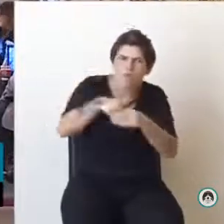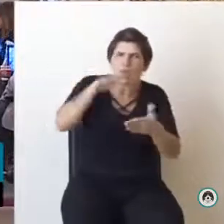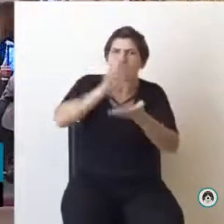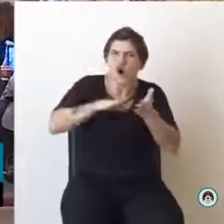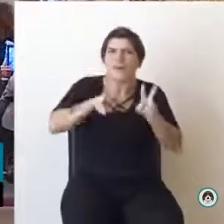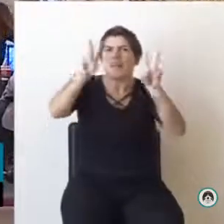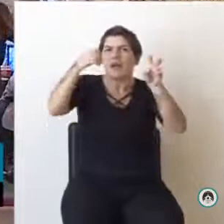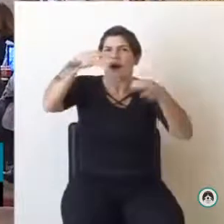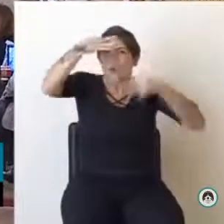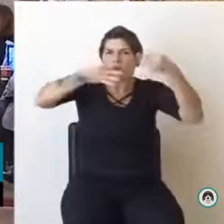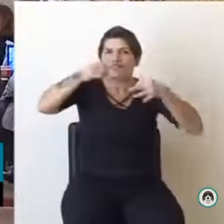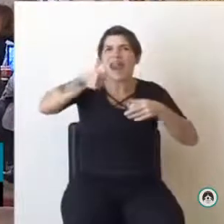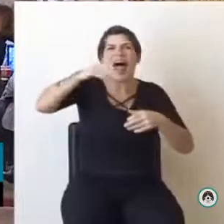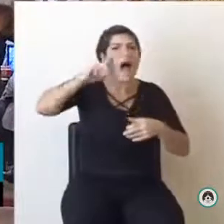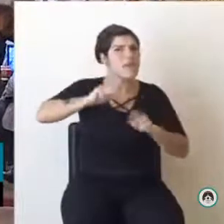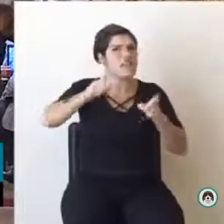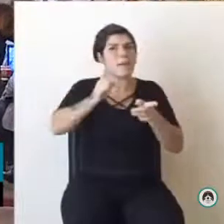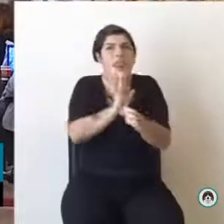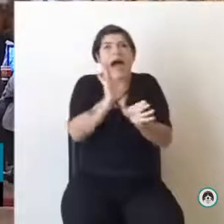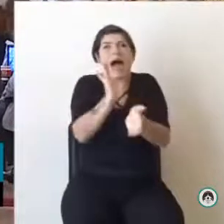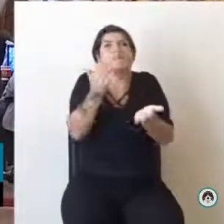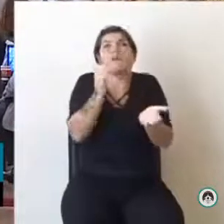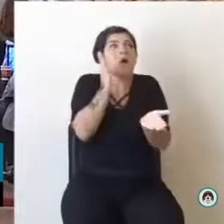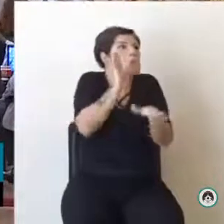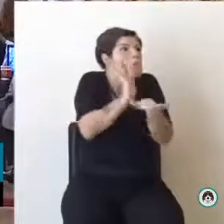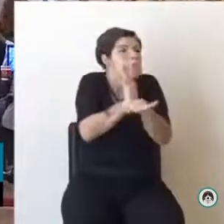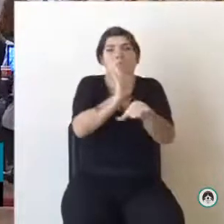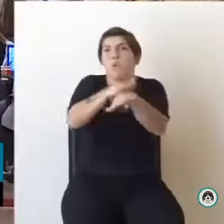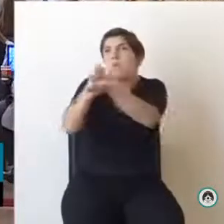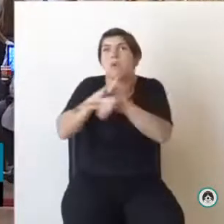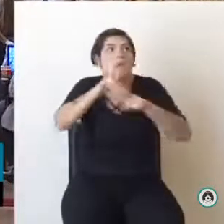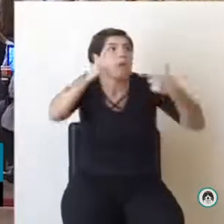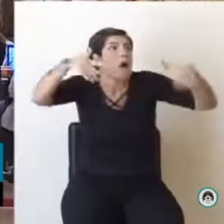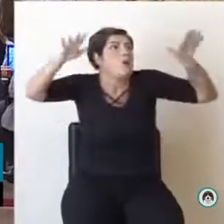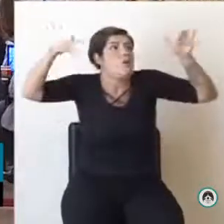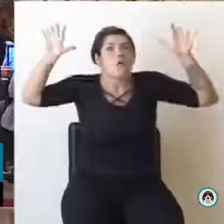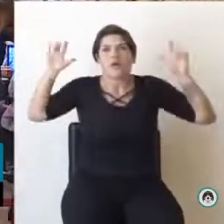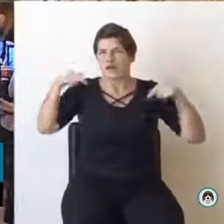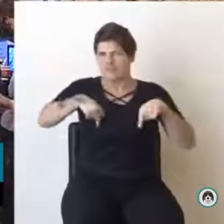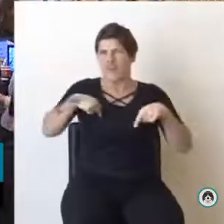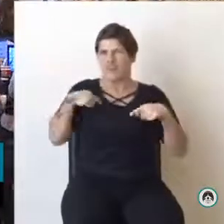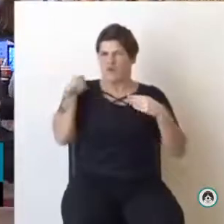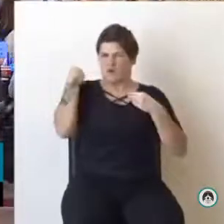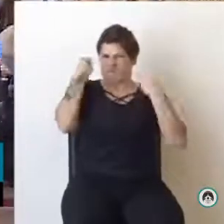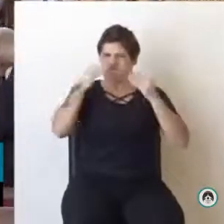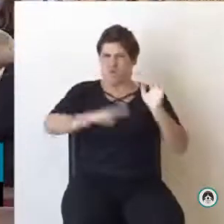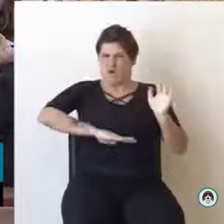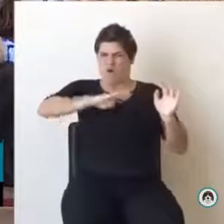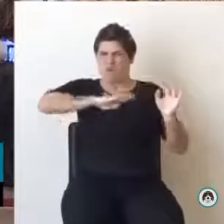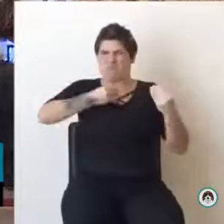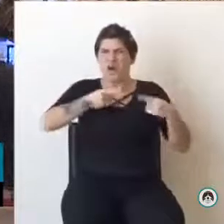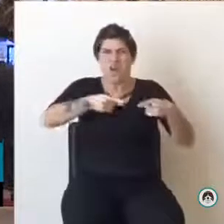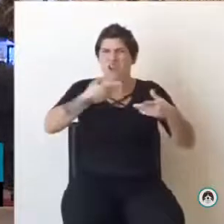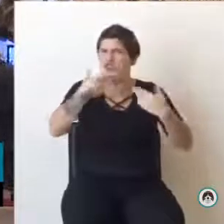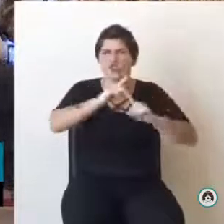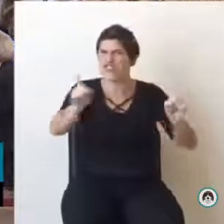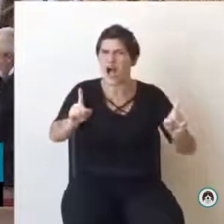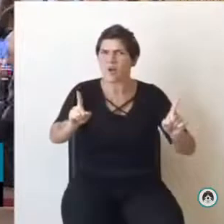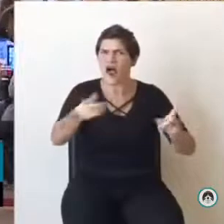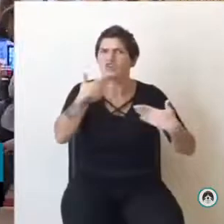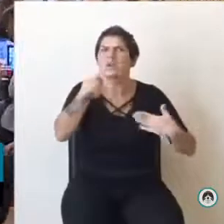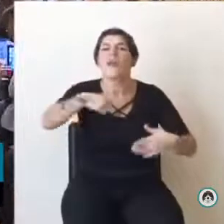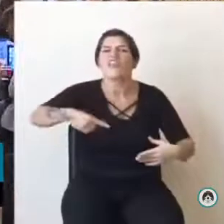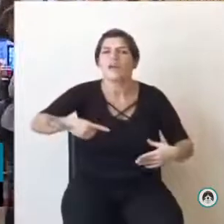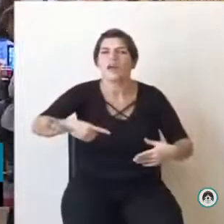la rodea. Más bien, nuestro problema es por lo que no se dice allí, porque no se habla de que la única manera de